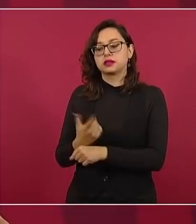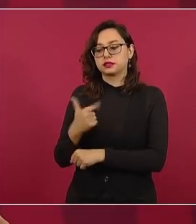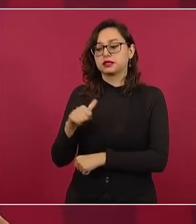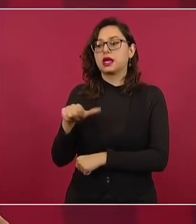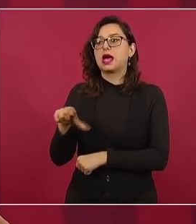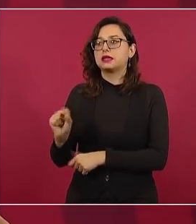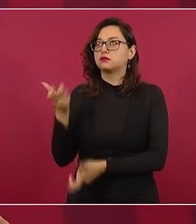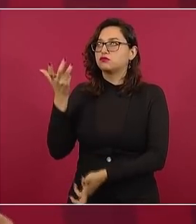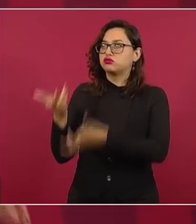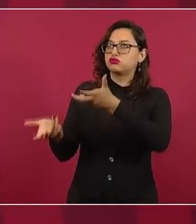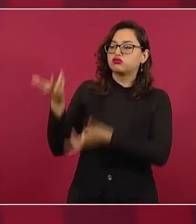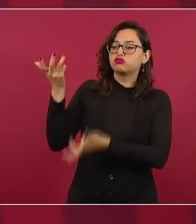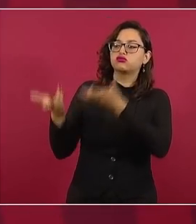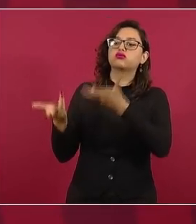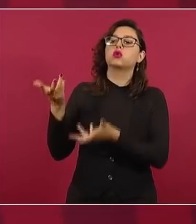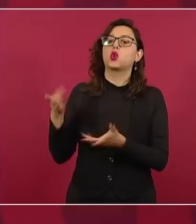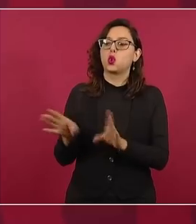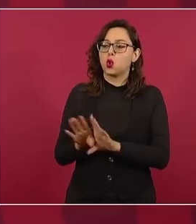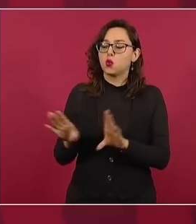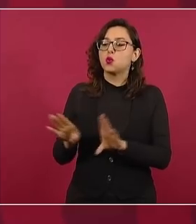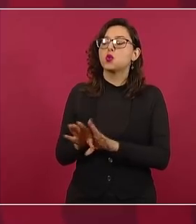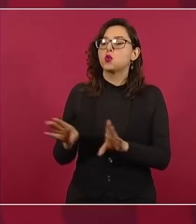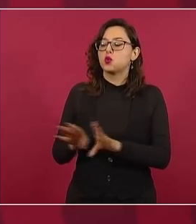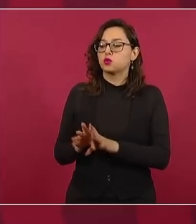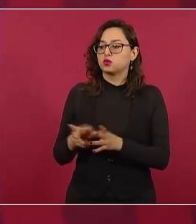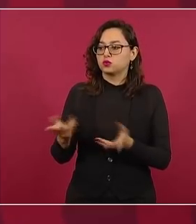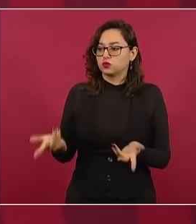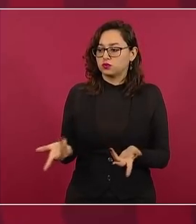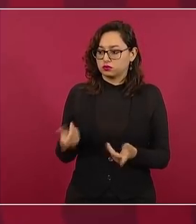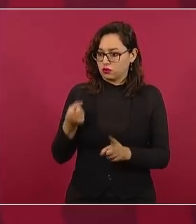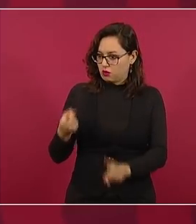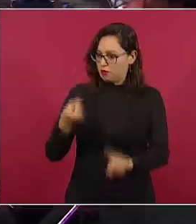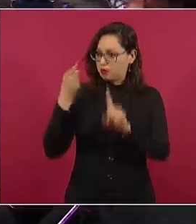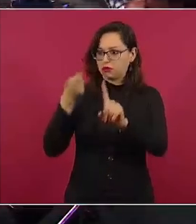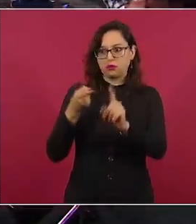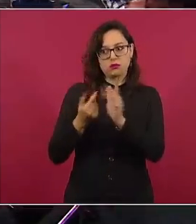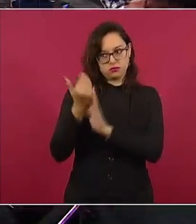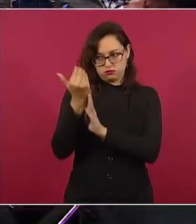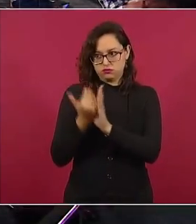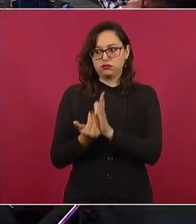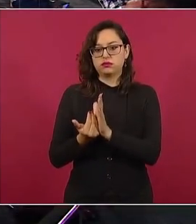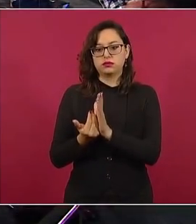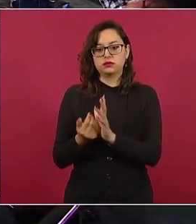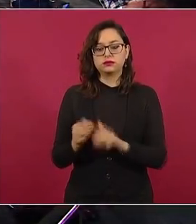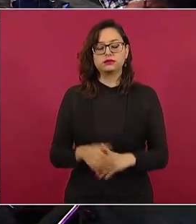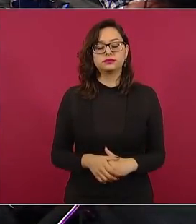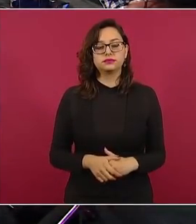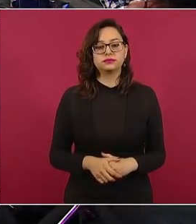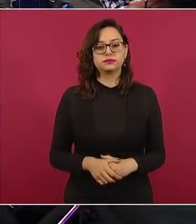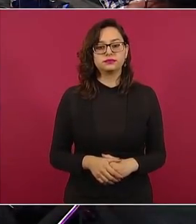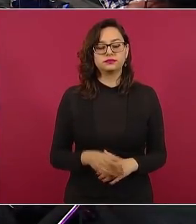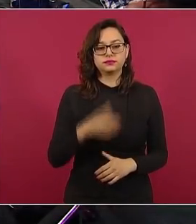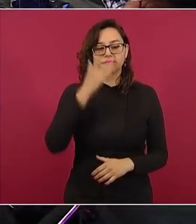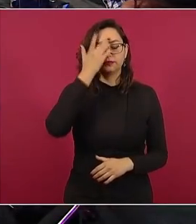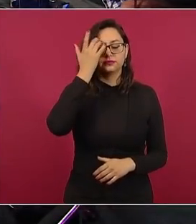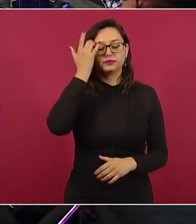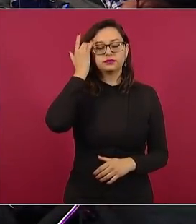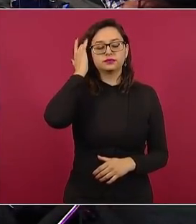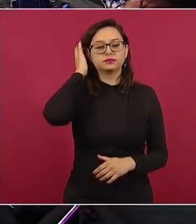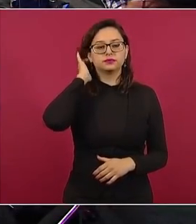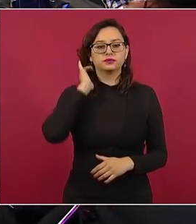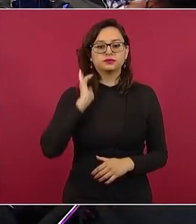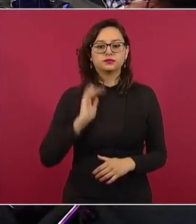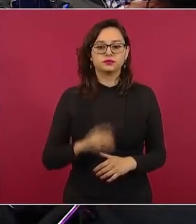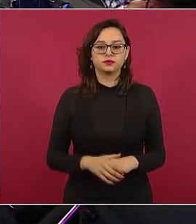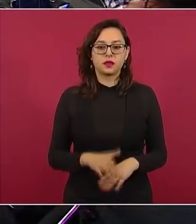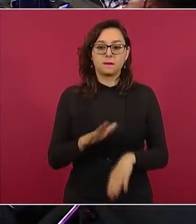quema del gas como un objetivo que tenemos de las cuestiones